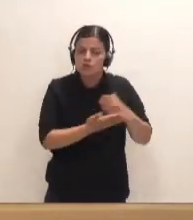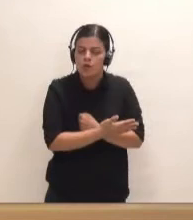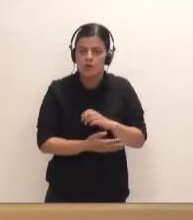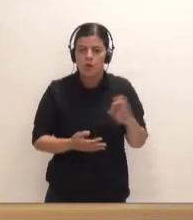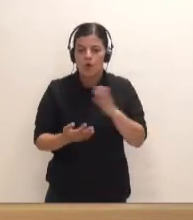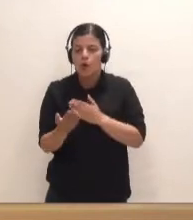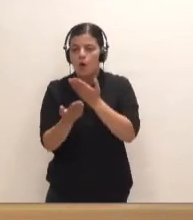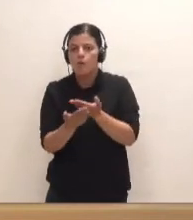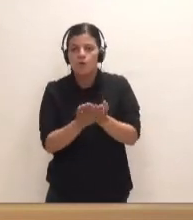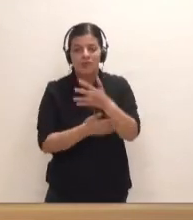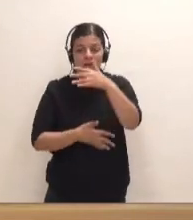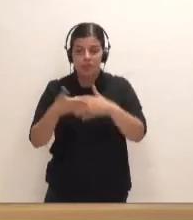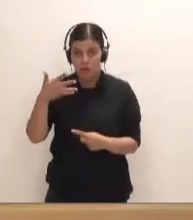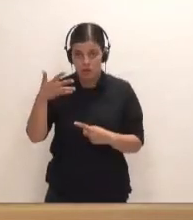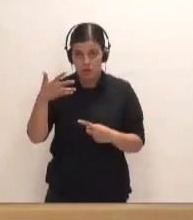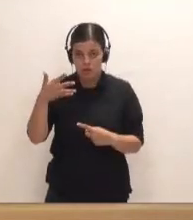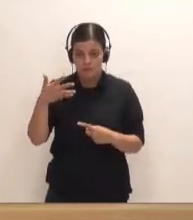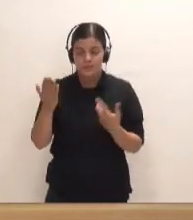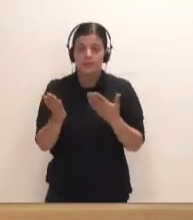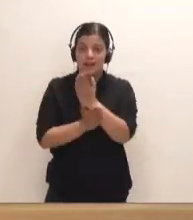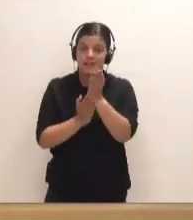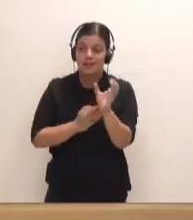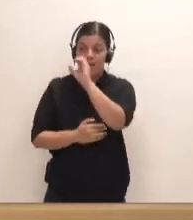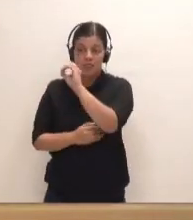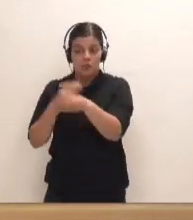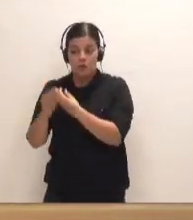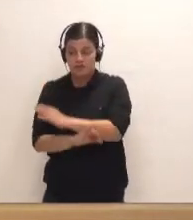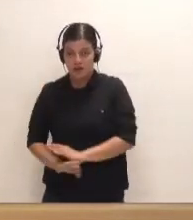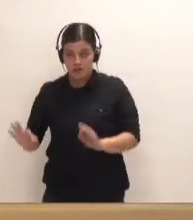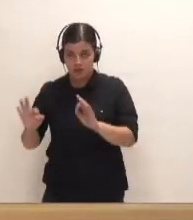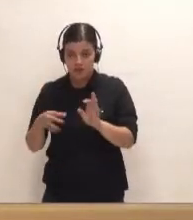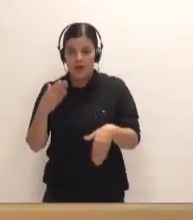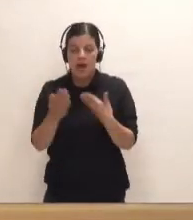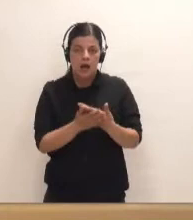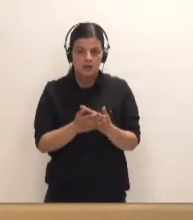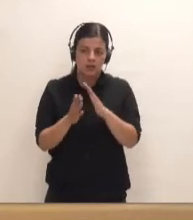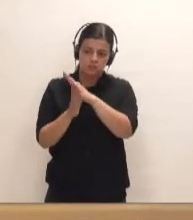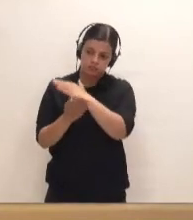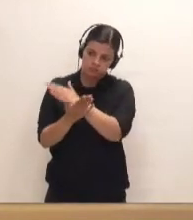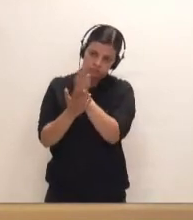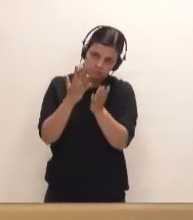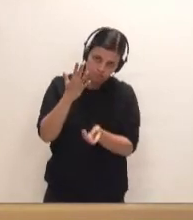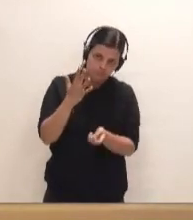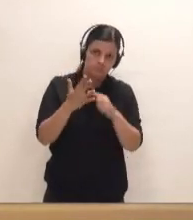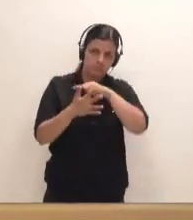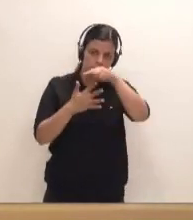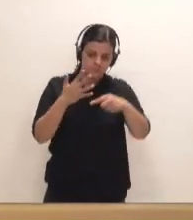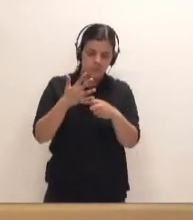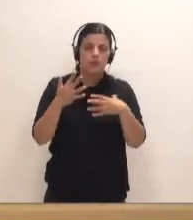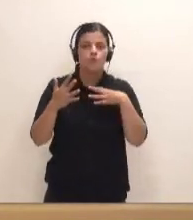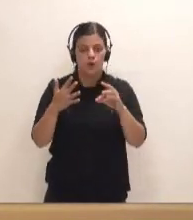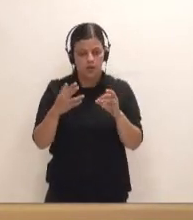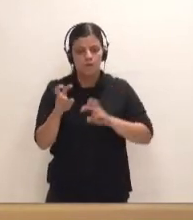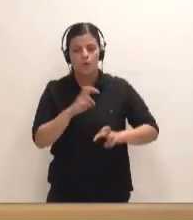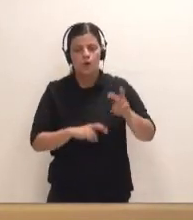las cinco propuestas que hemos puesto sobre la mesa. Desde la alternativa cero a no hacer nada, a buscar cualquier alternativa que pueda resolver